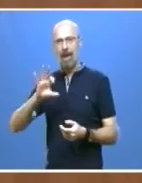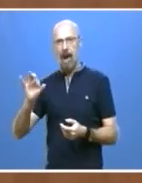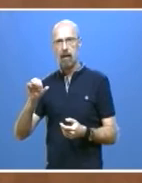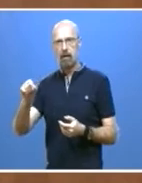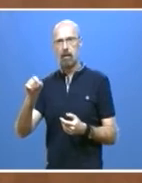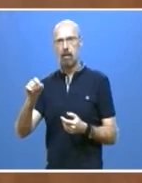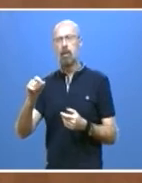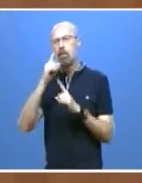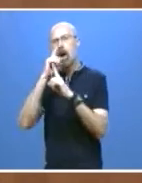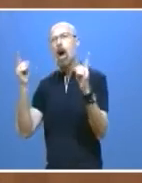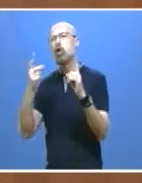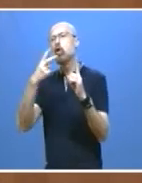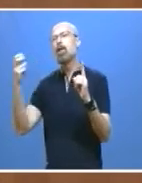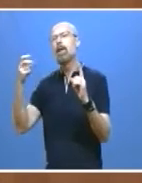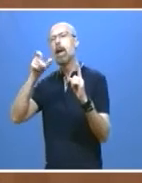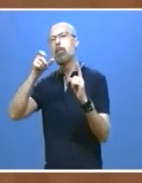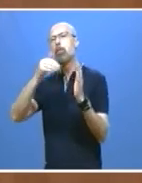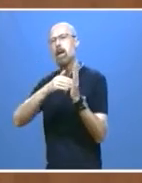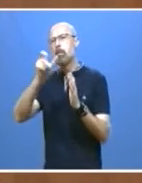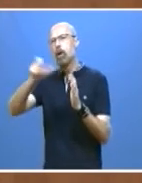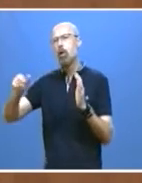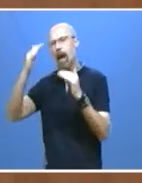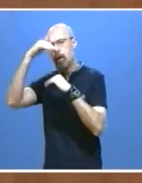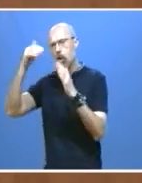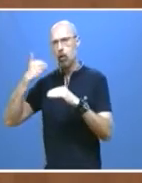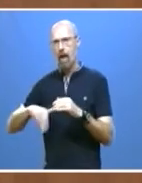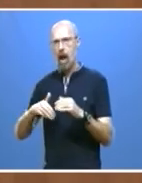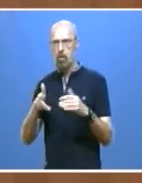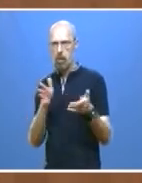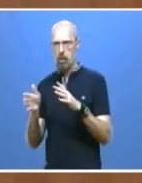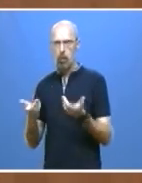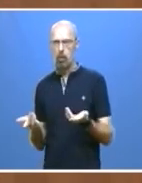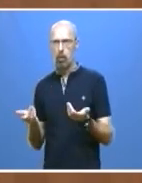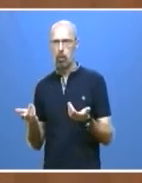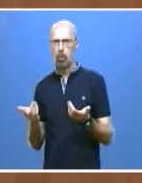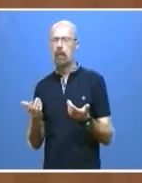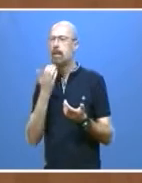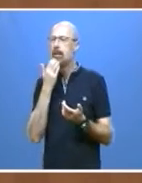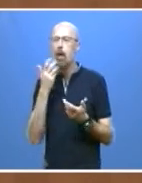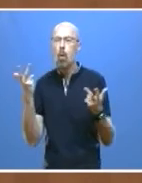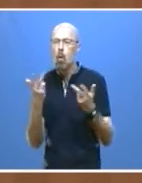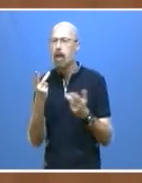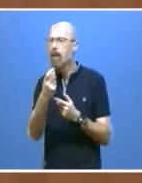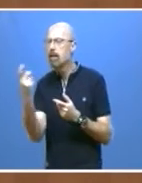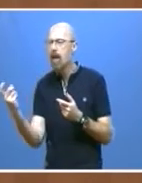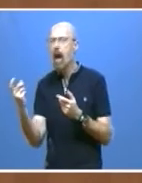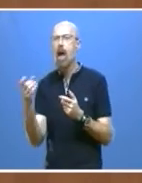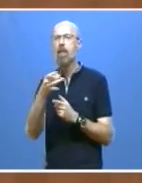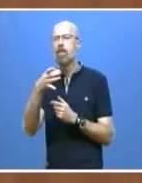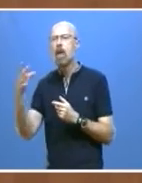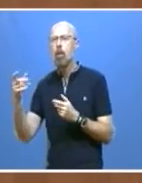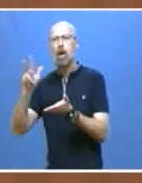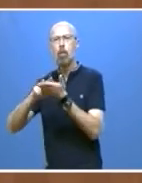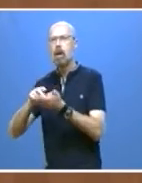personas aproximadamente. Prestando entre otras ayudas de urgencia social, de deuda hipotecaria